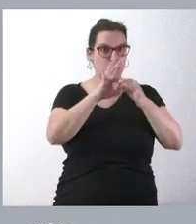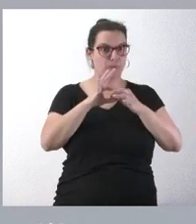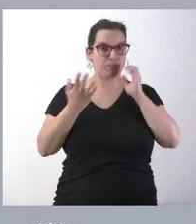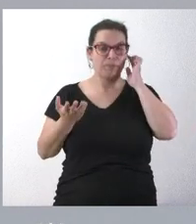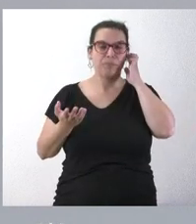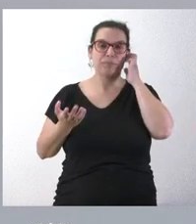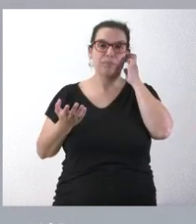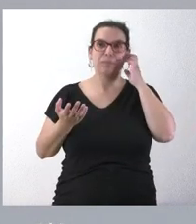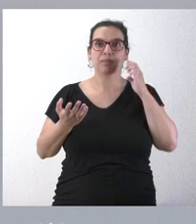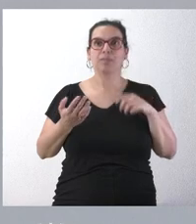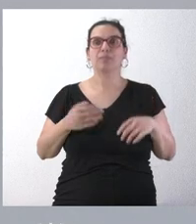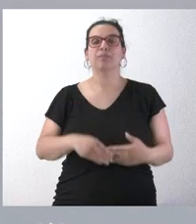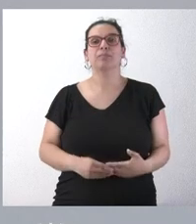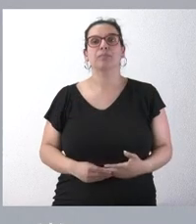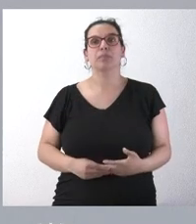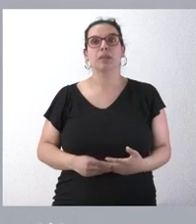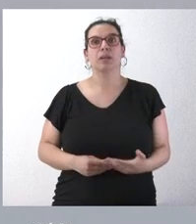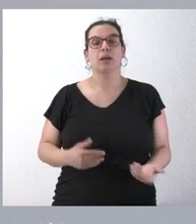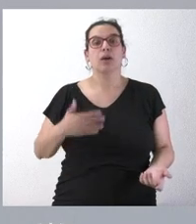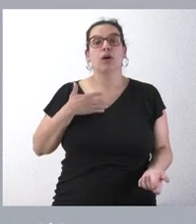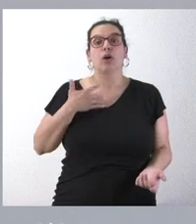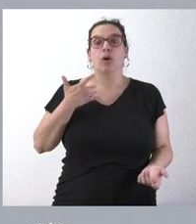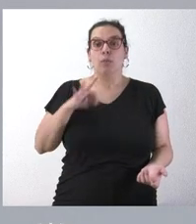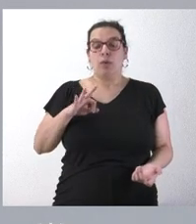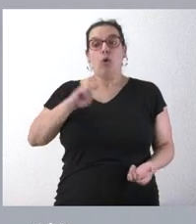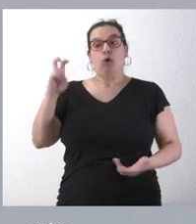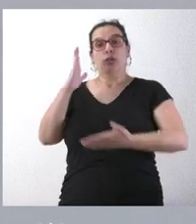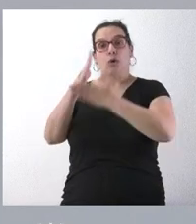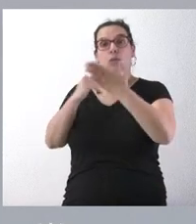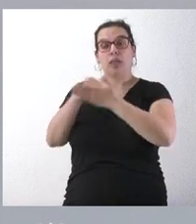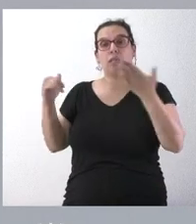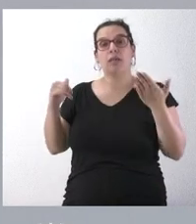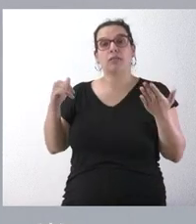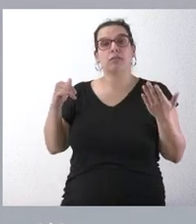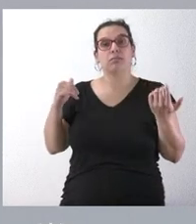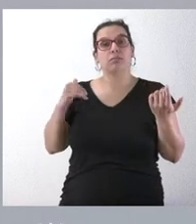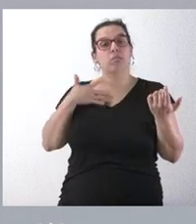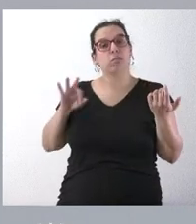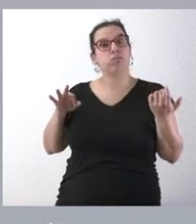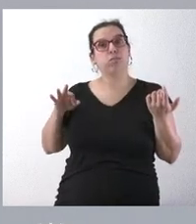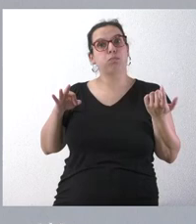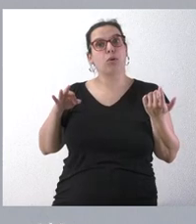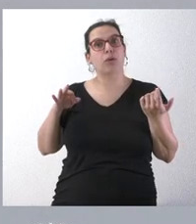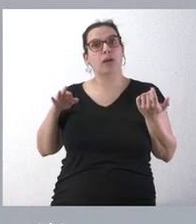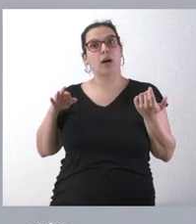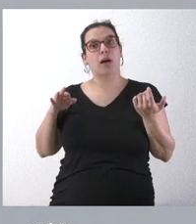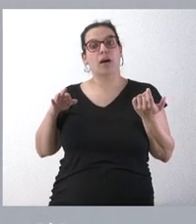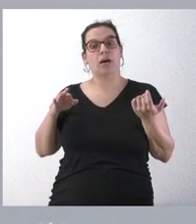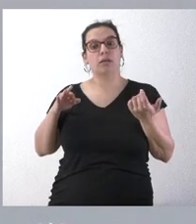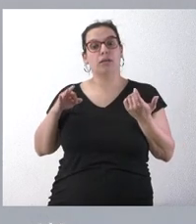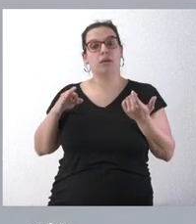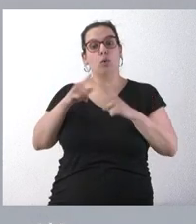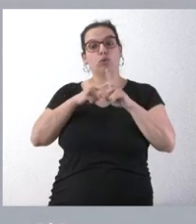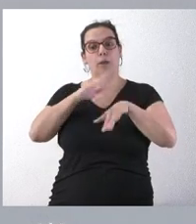tributos cedidos, que los podríamos haber destinado, como hacen muchas comunidades autónomas, a financiar los servicios públicos que presta la Junta de Castilla y León